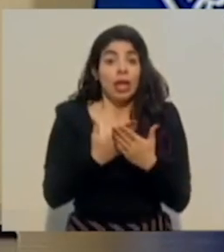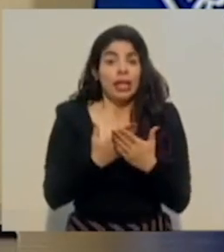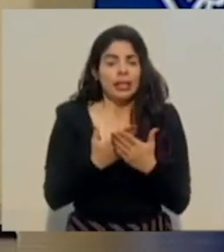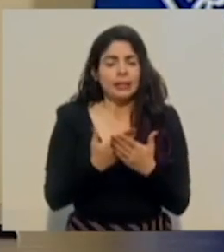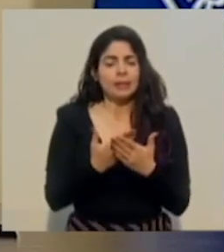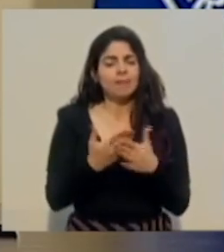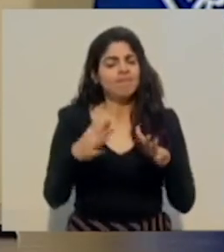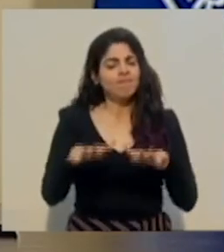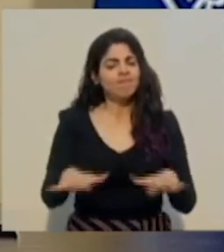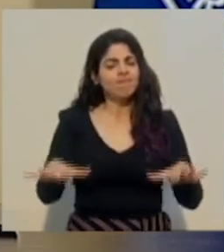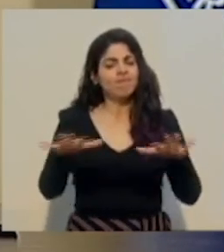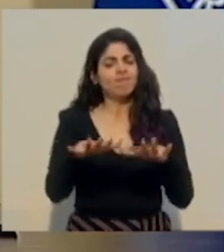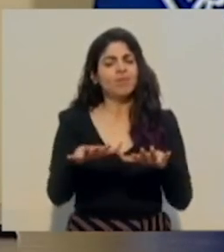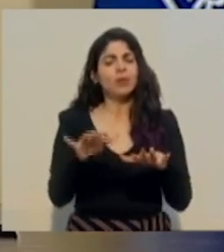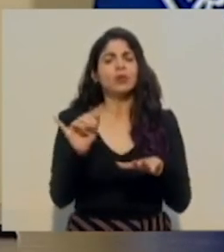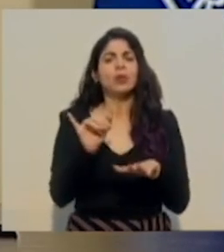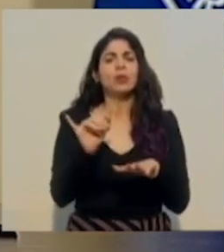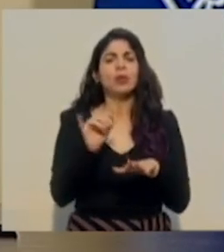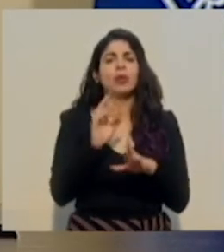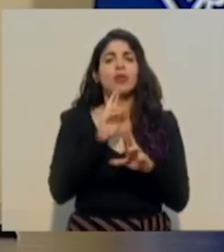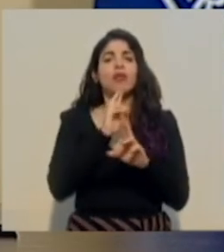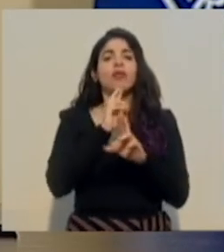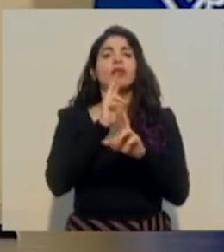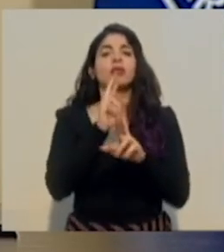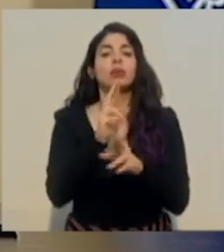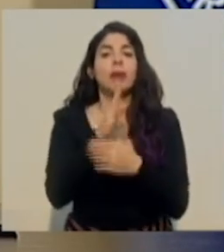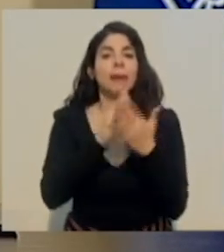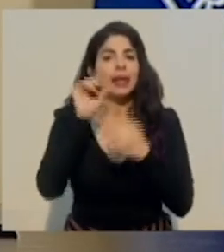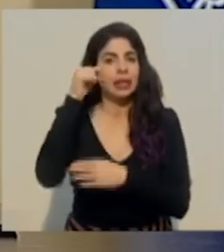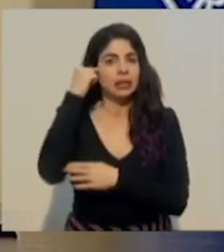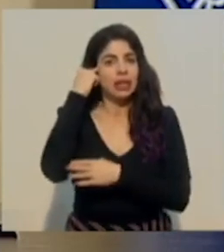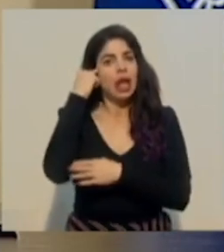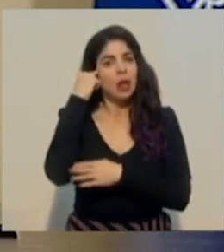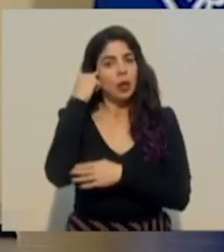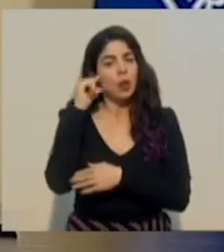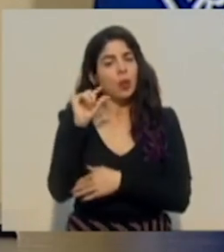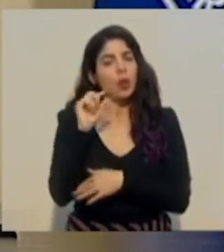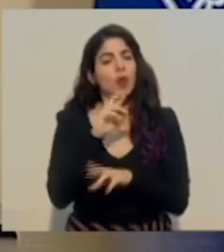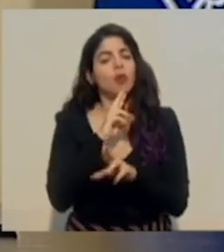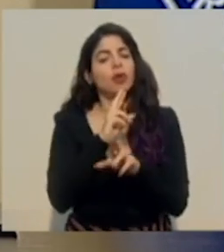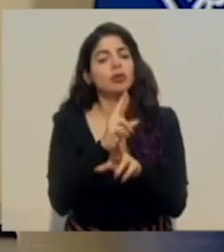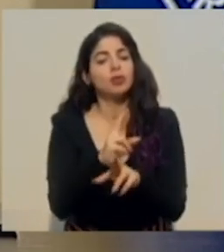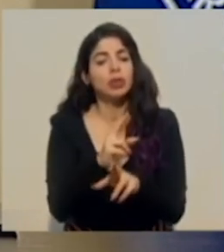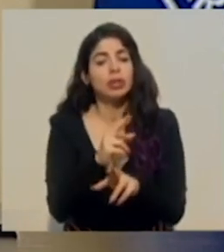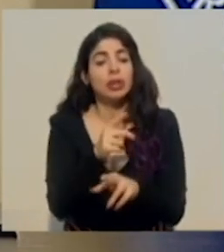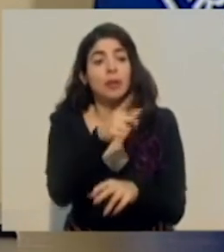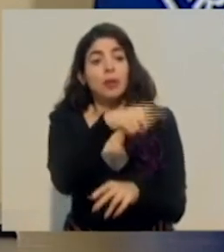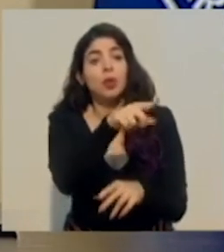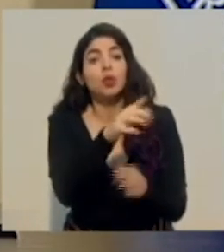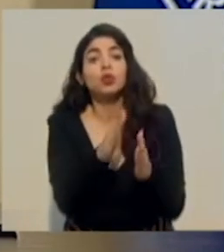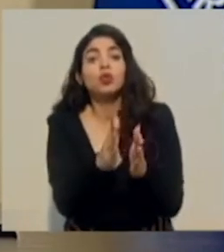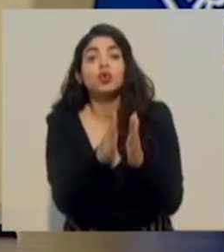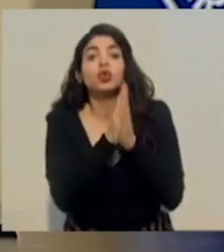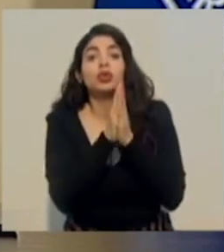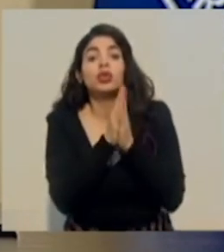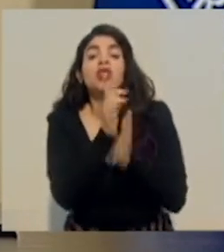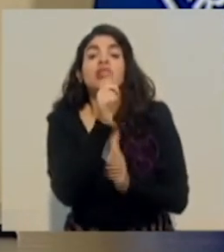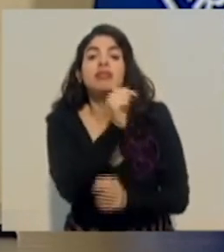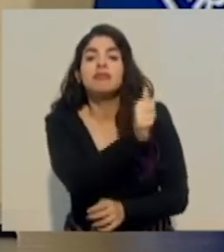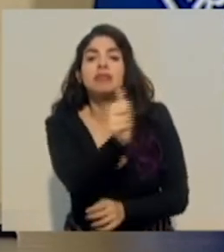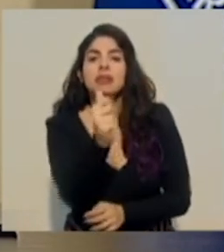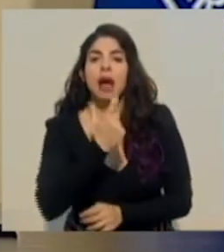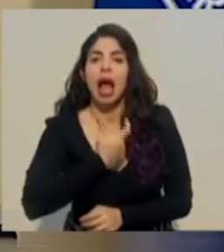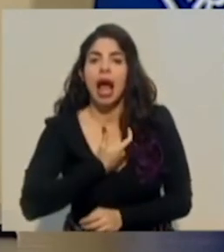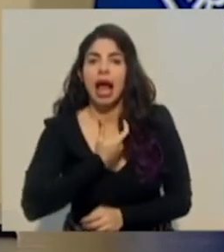respuesta del Estado a qué? A la solicitud que nos han hecho las mismas alcaldías, las